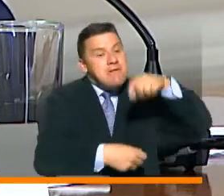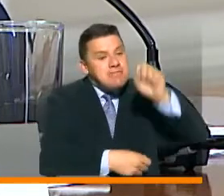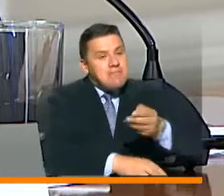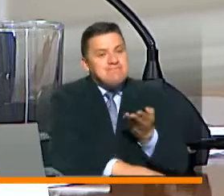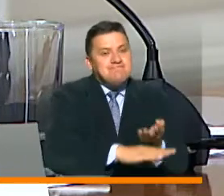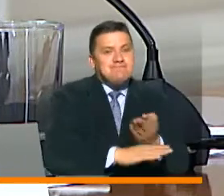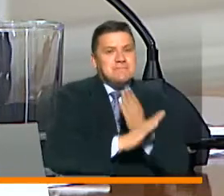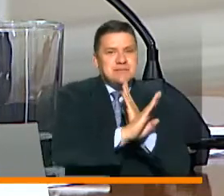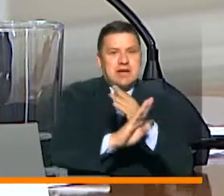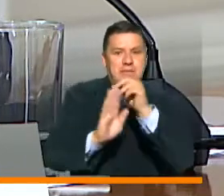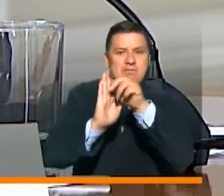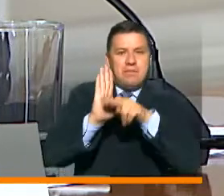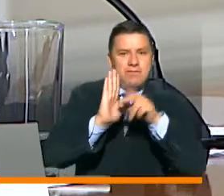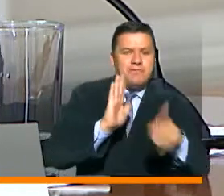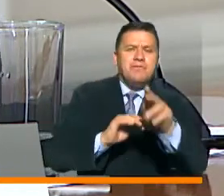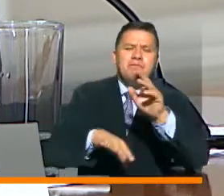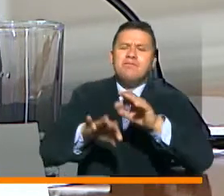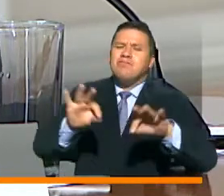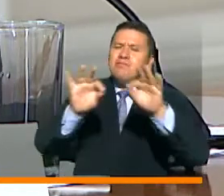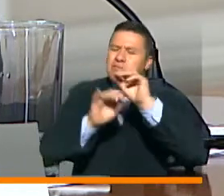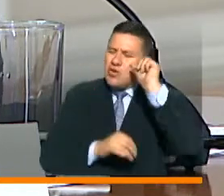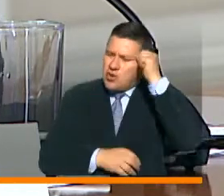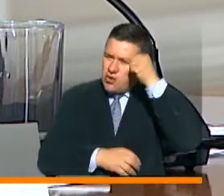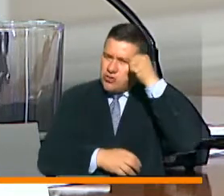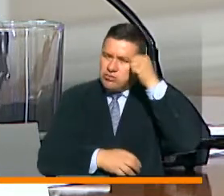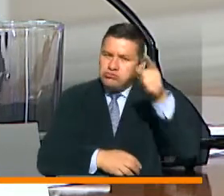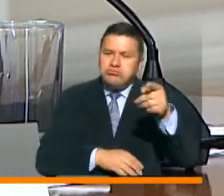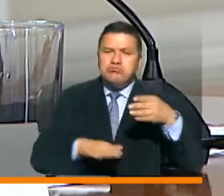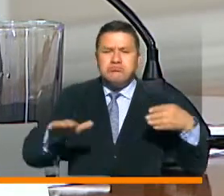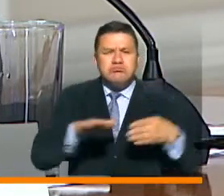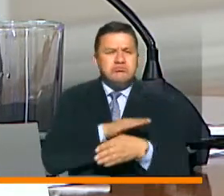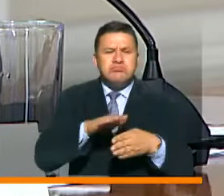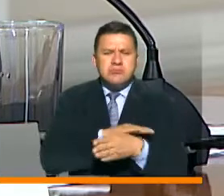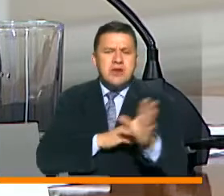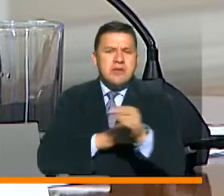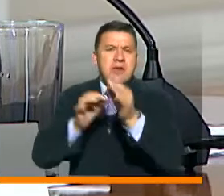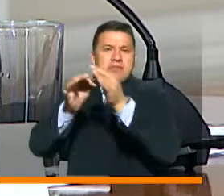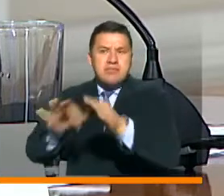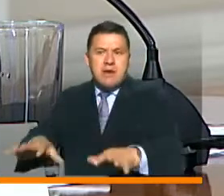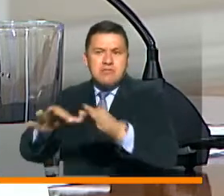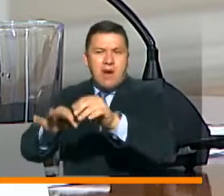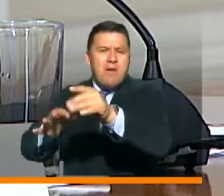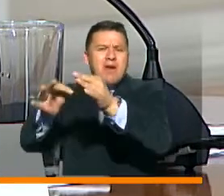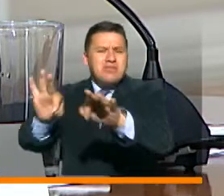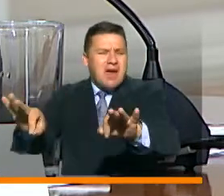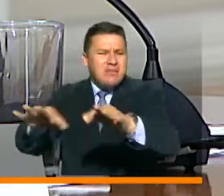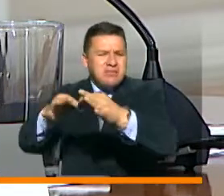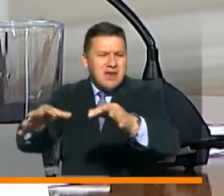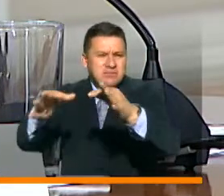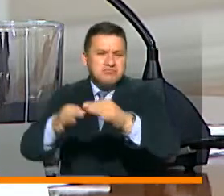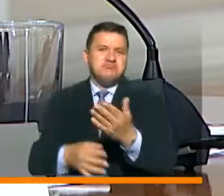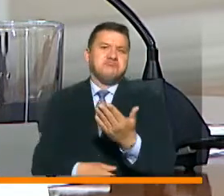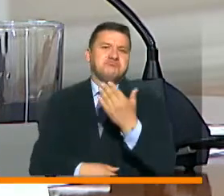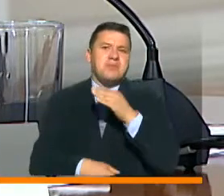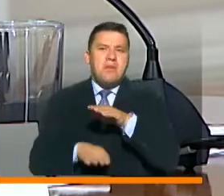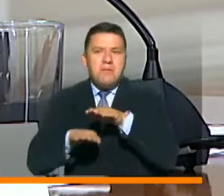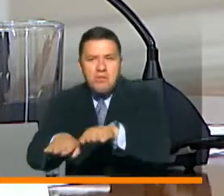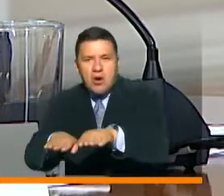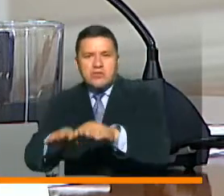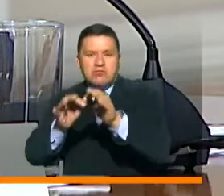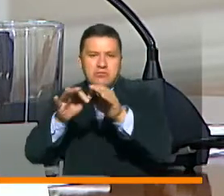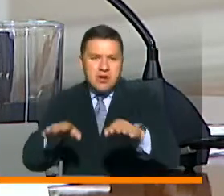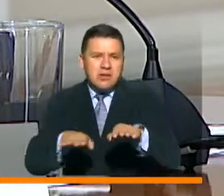efectos, es importante recordar que hay un control de acceso en todas las terminales de transporte, incluyendo portales,